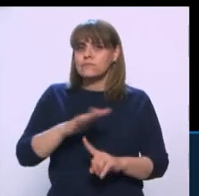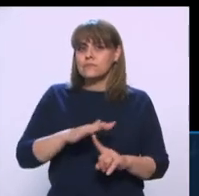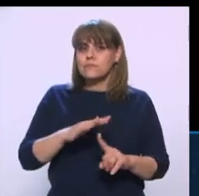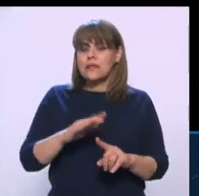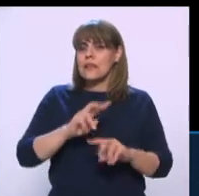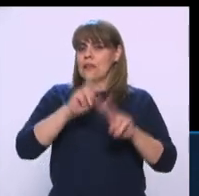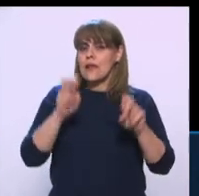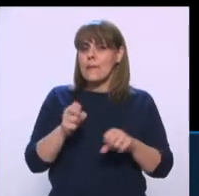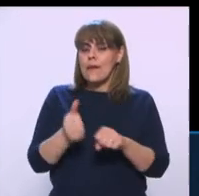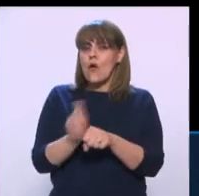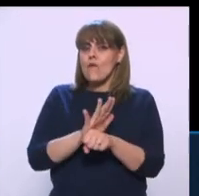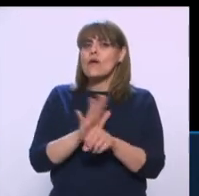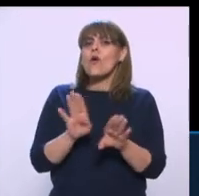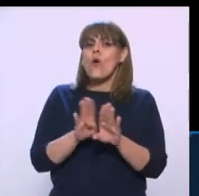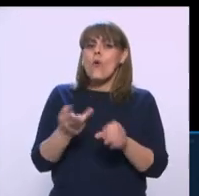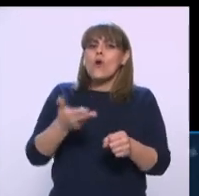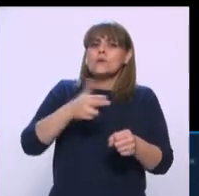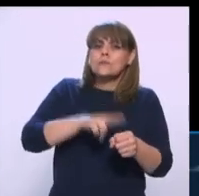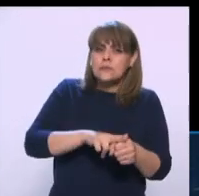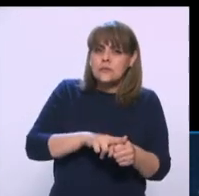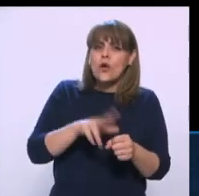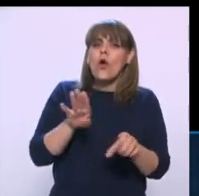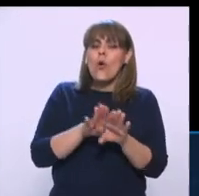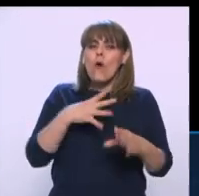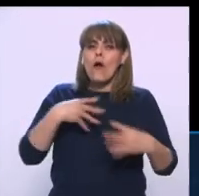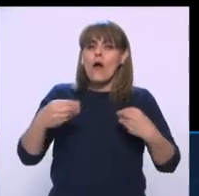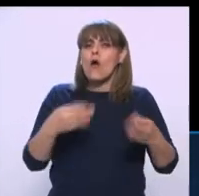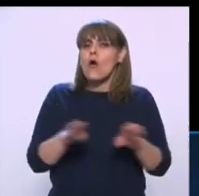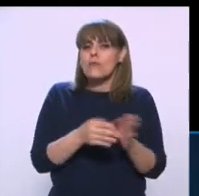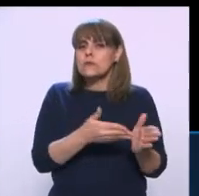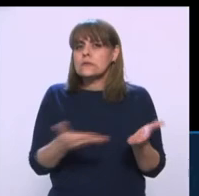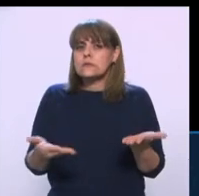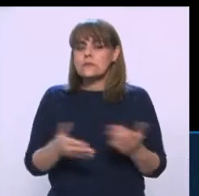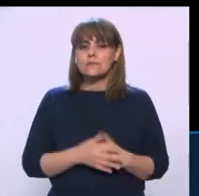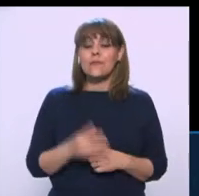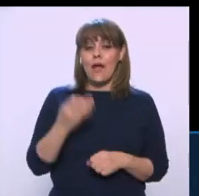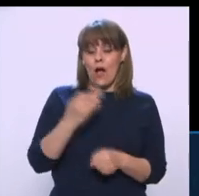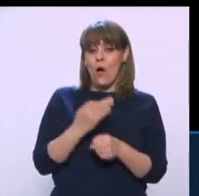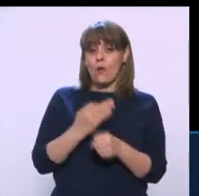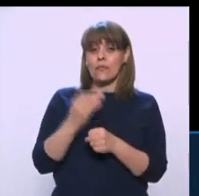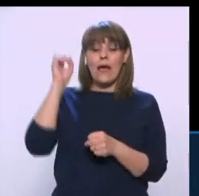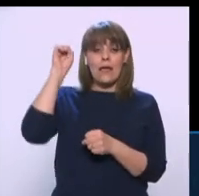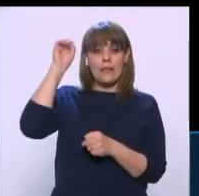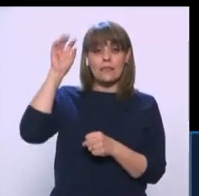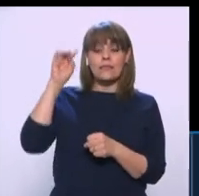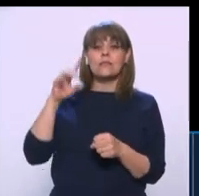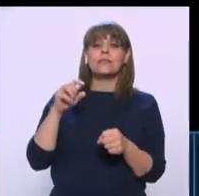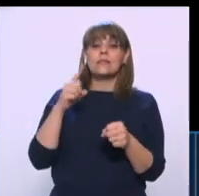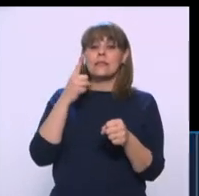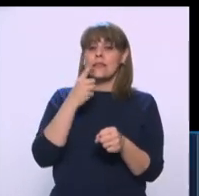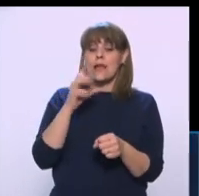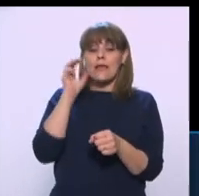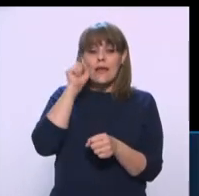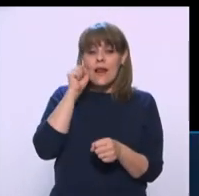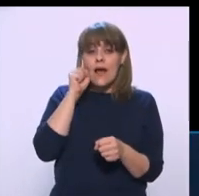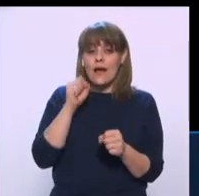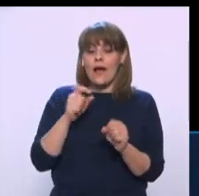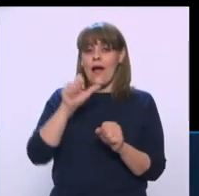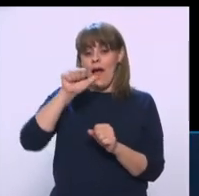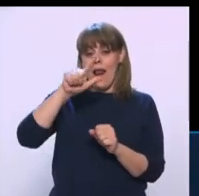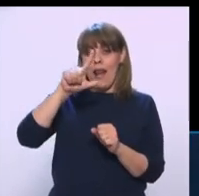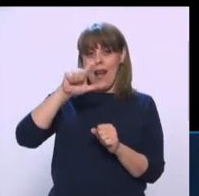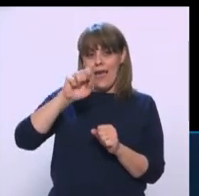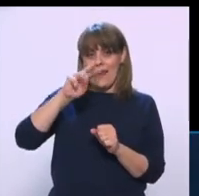COVID? ¿Cómo están las hospitalizaciones? ¿Cómo están los contagios? Bueno, estamos en naranja con alerta, justamente porque la